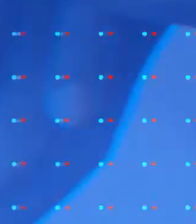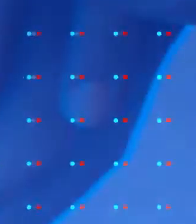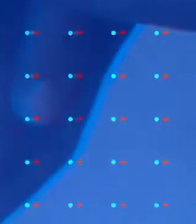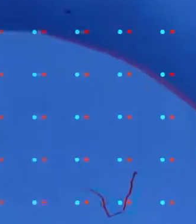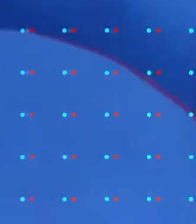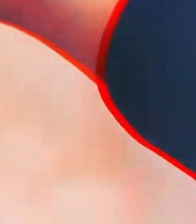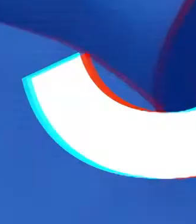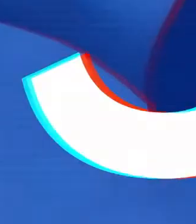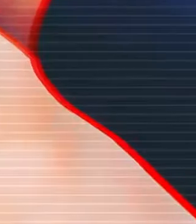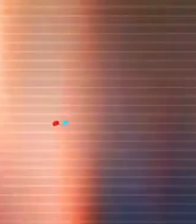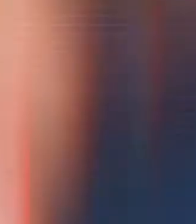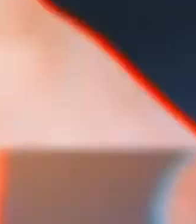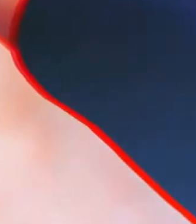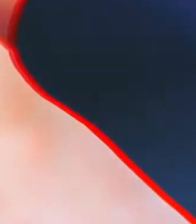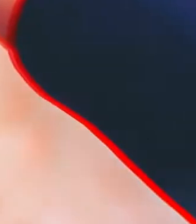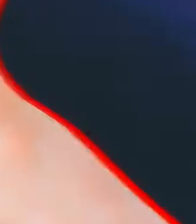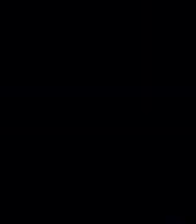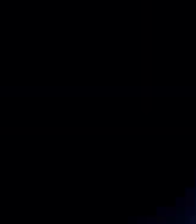¡Buenos